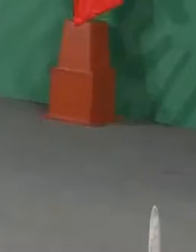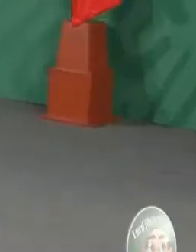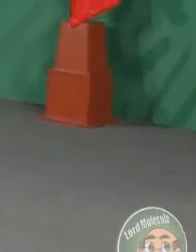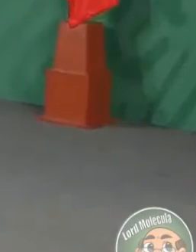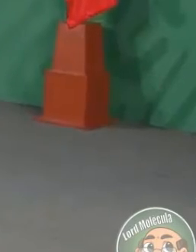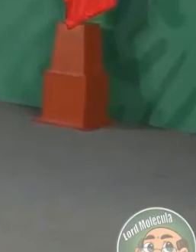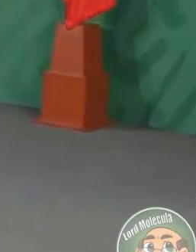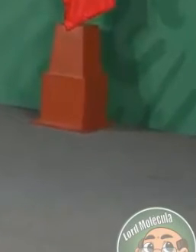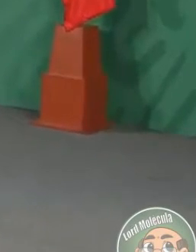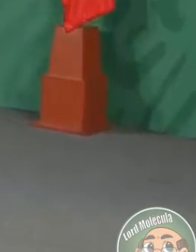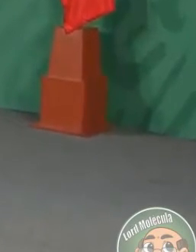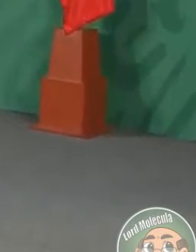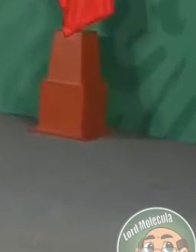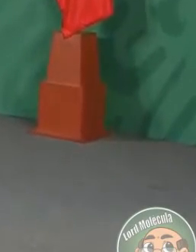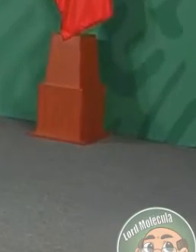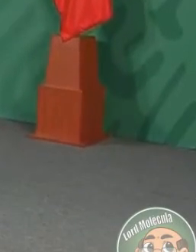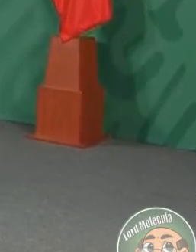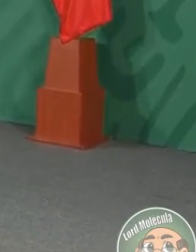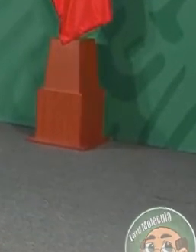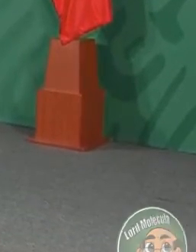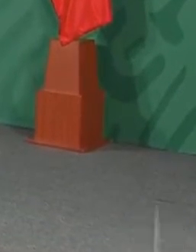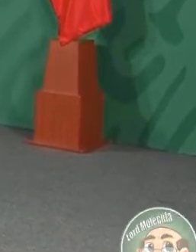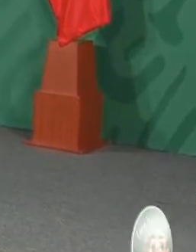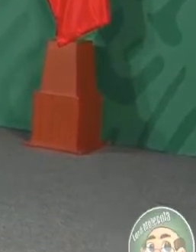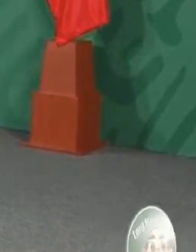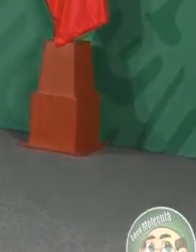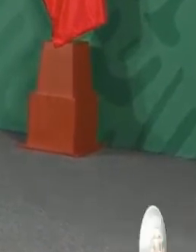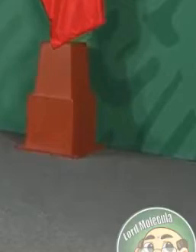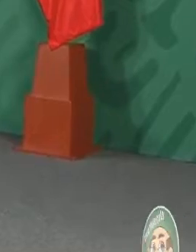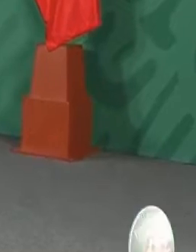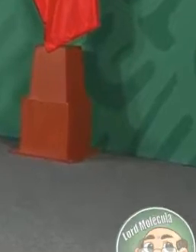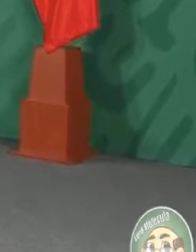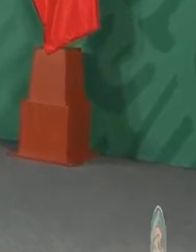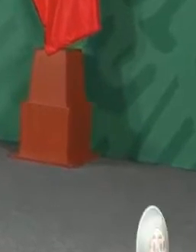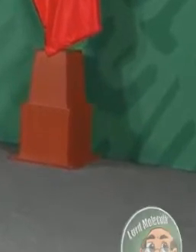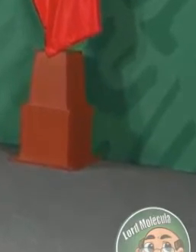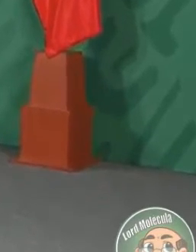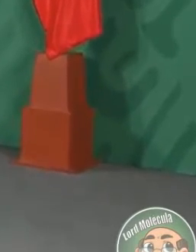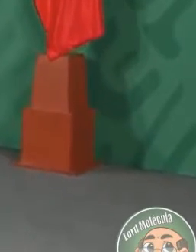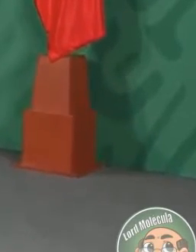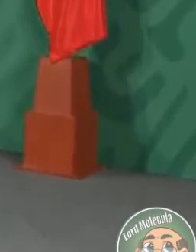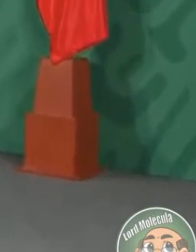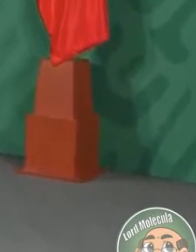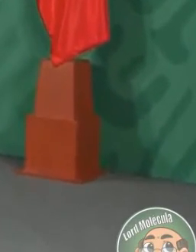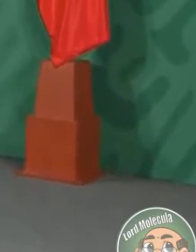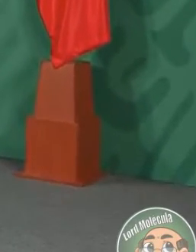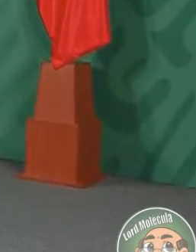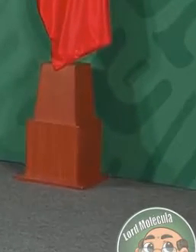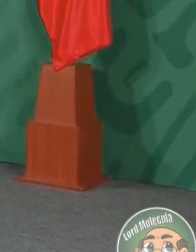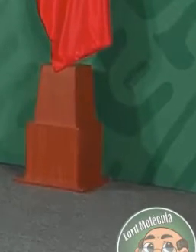vendiendo cara a la energía eléctrica, recibiendo subsidio.